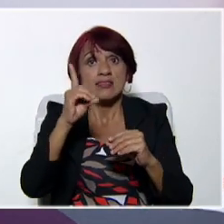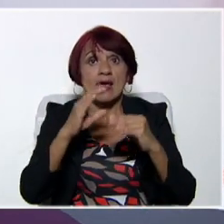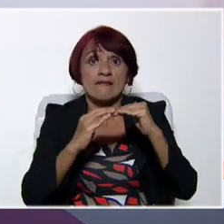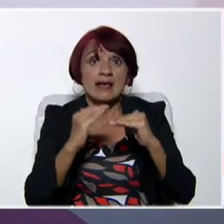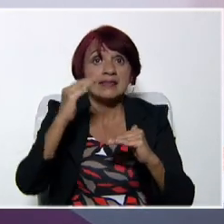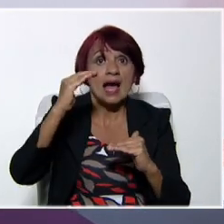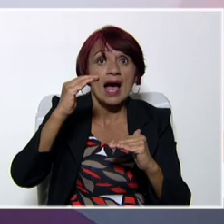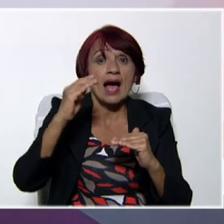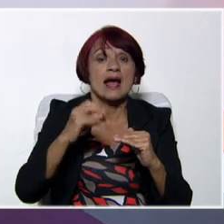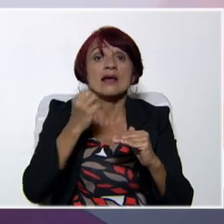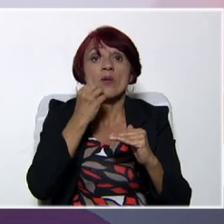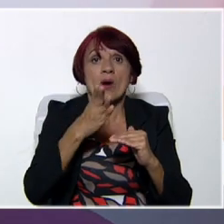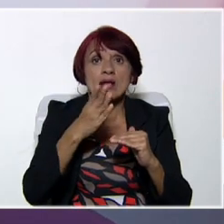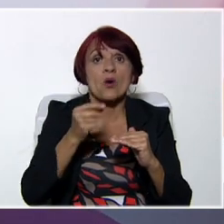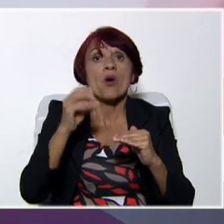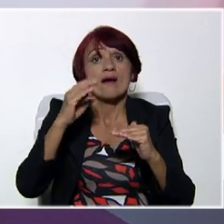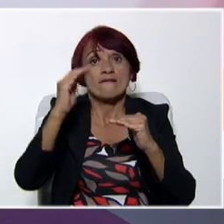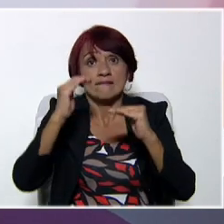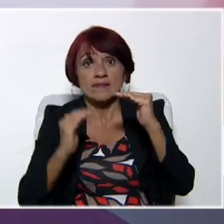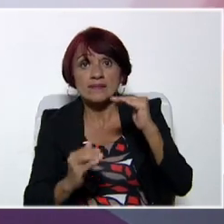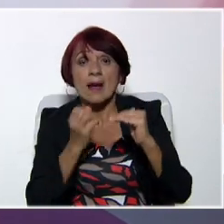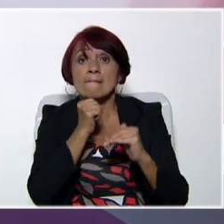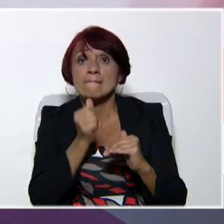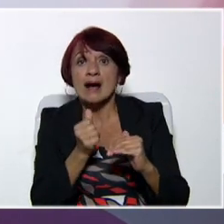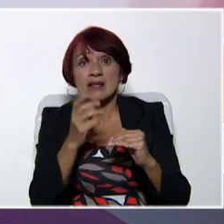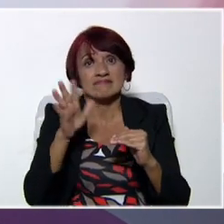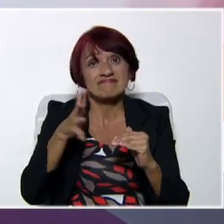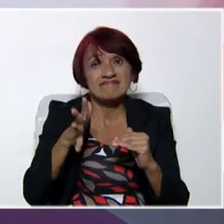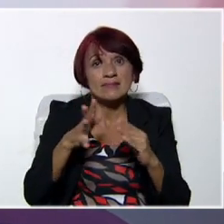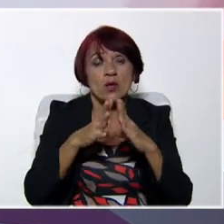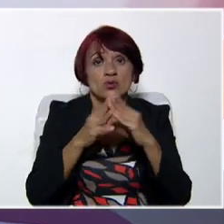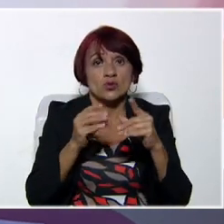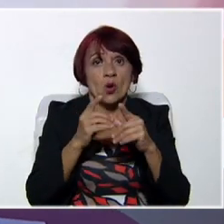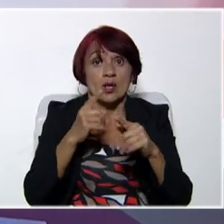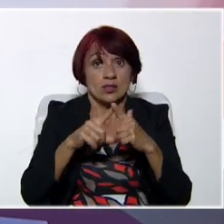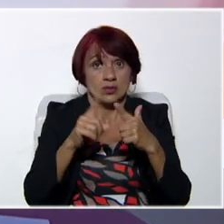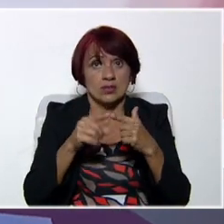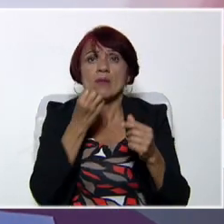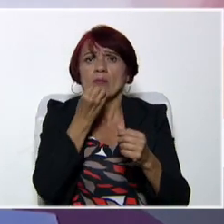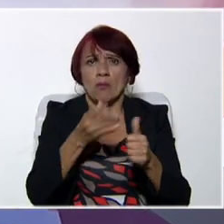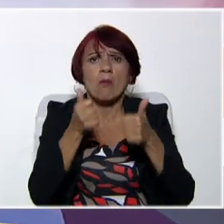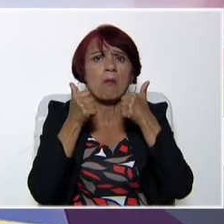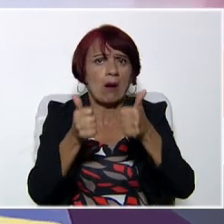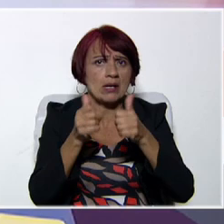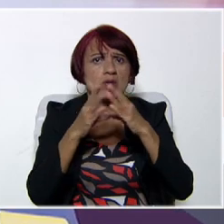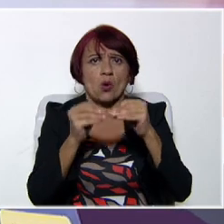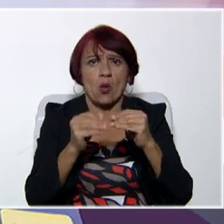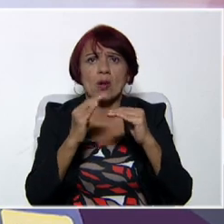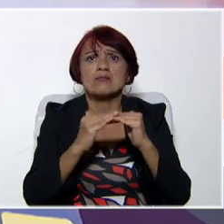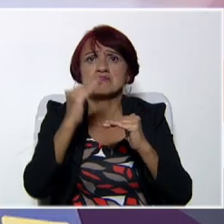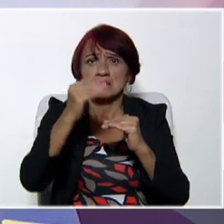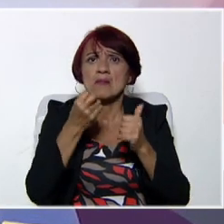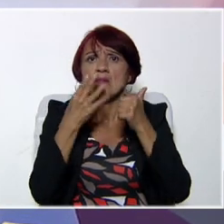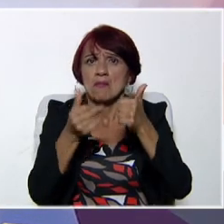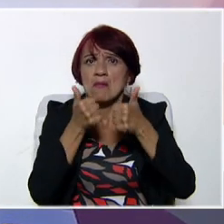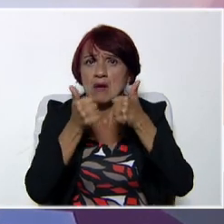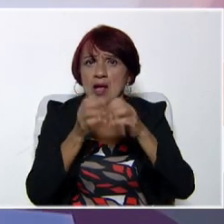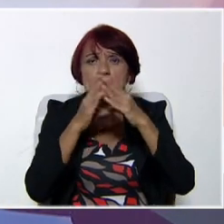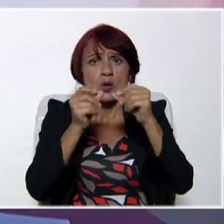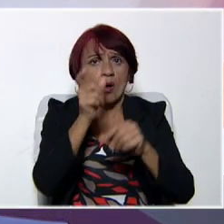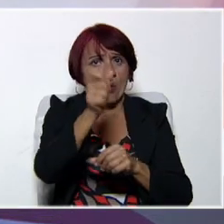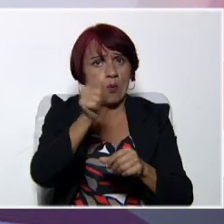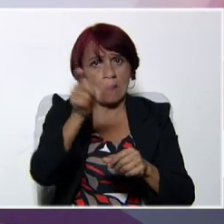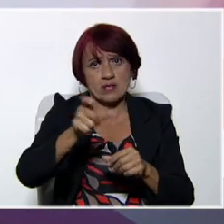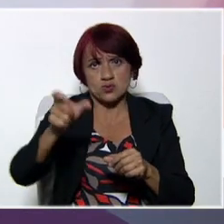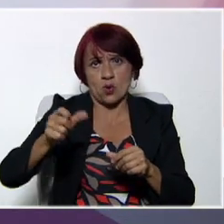algunas ventajas y desventajas. Una de las principales ventajas es que son accesibles. ¿Ok? Cualquier persona puede tener acceso a